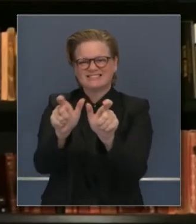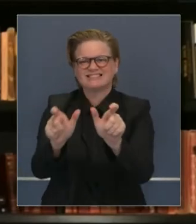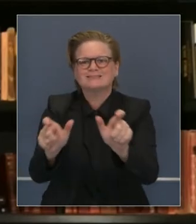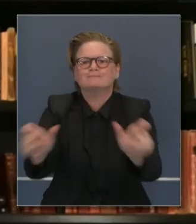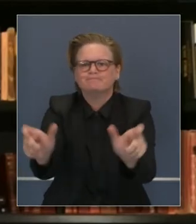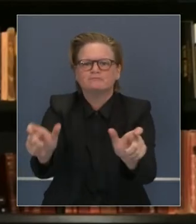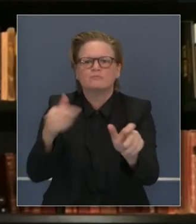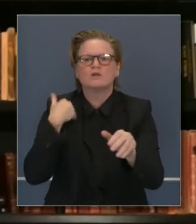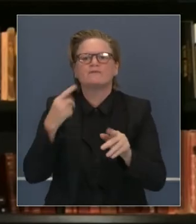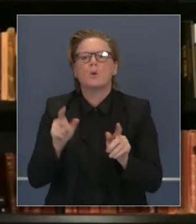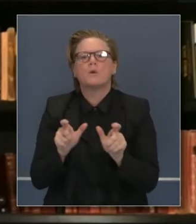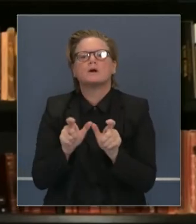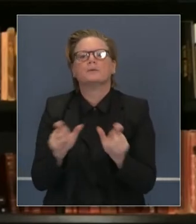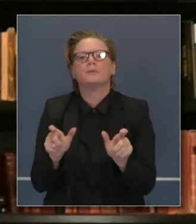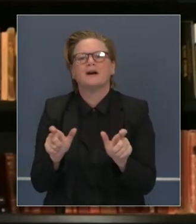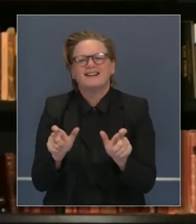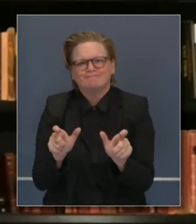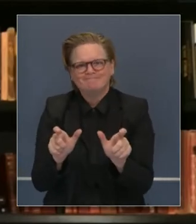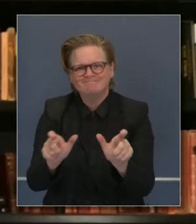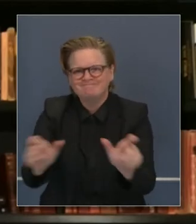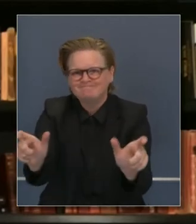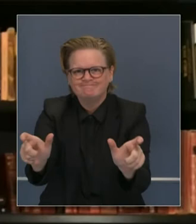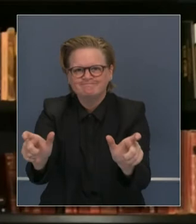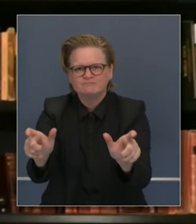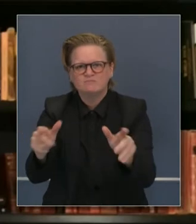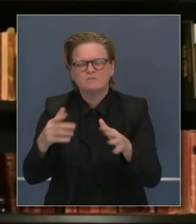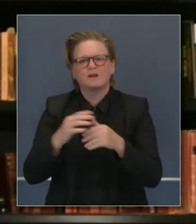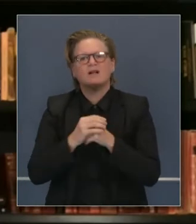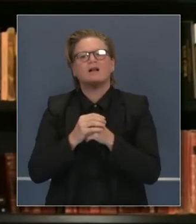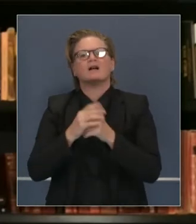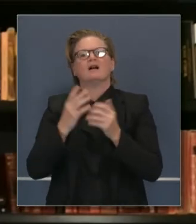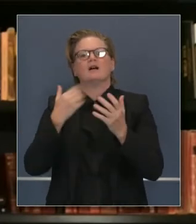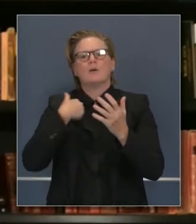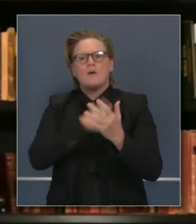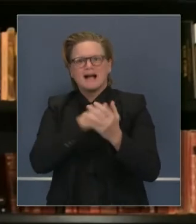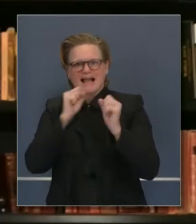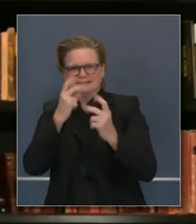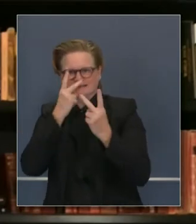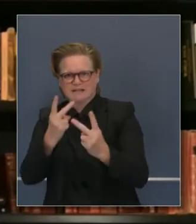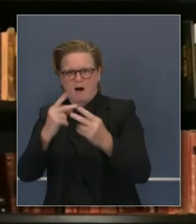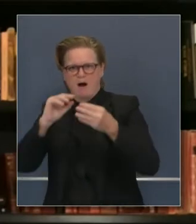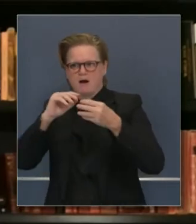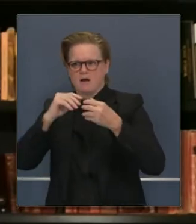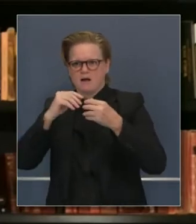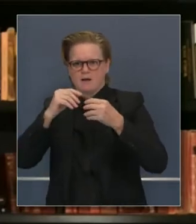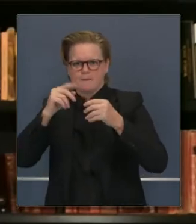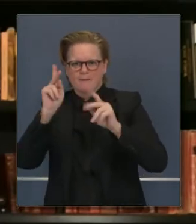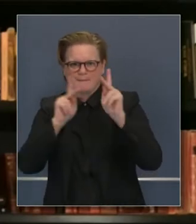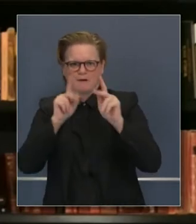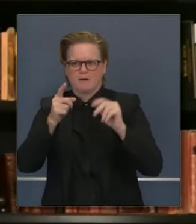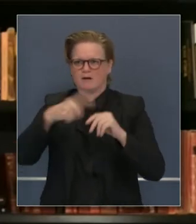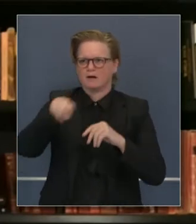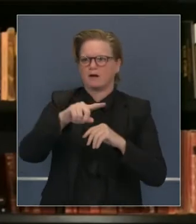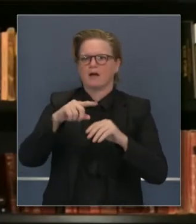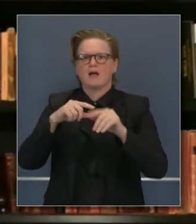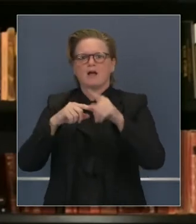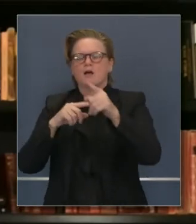gente haga lo correcto, que restrinjan sus actividades con grupos mayores.